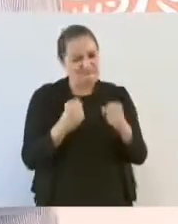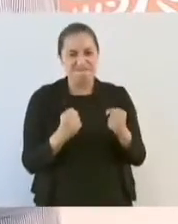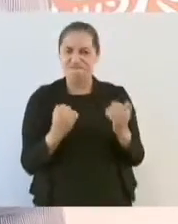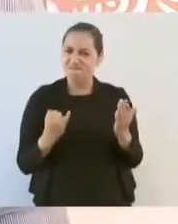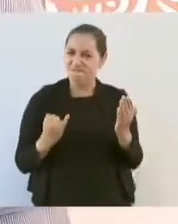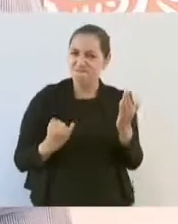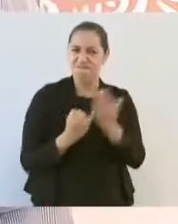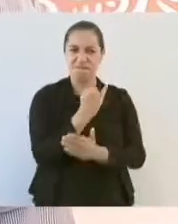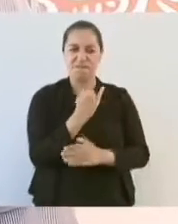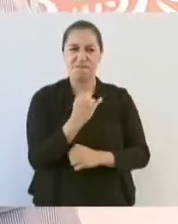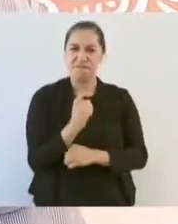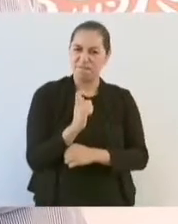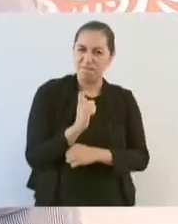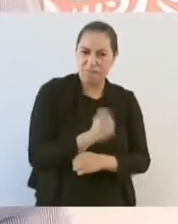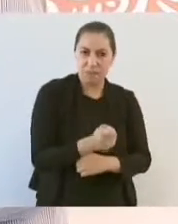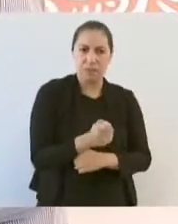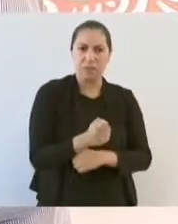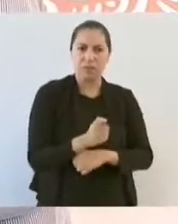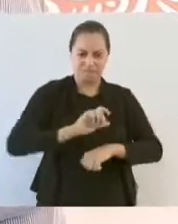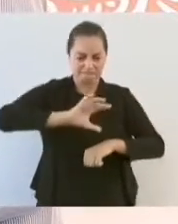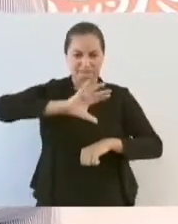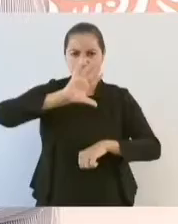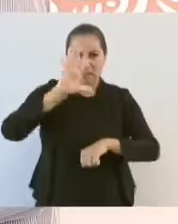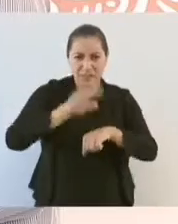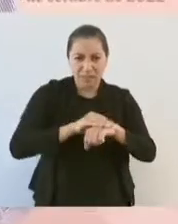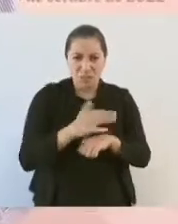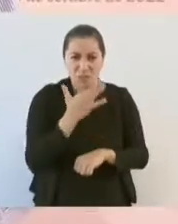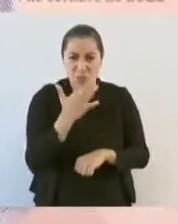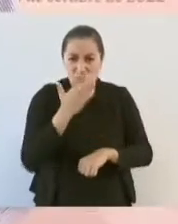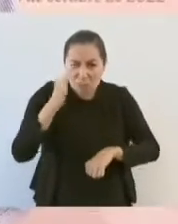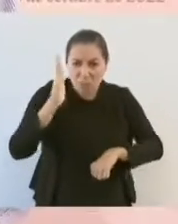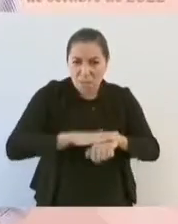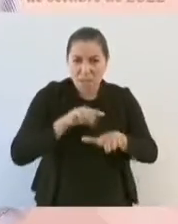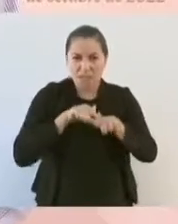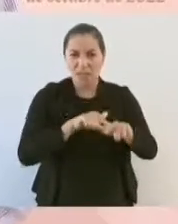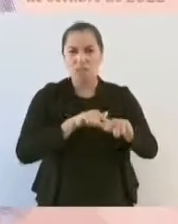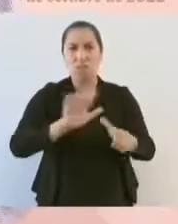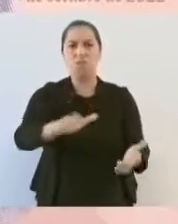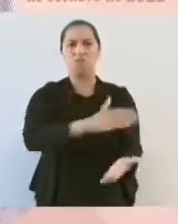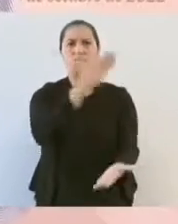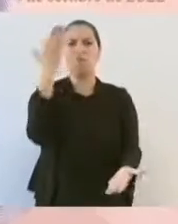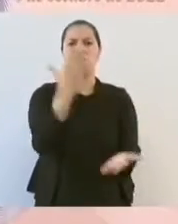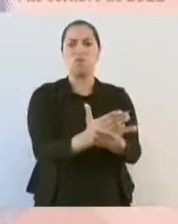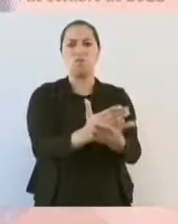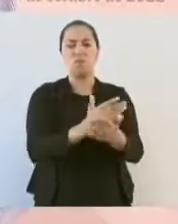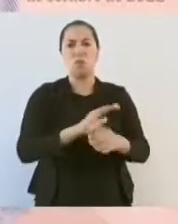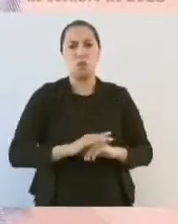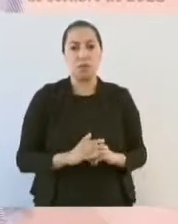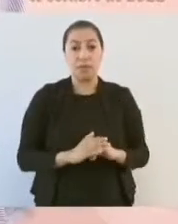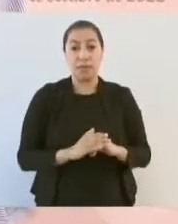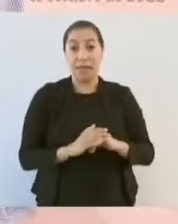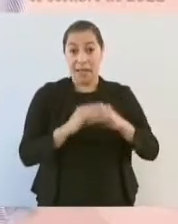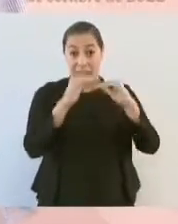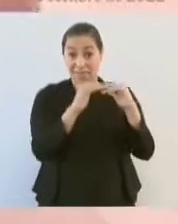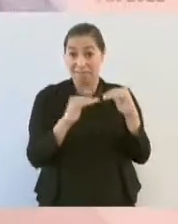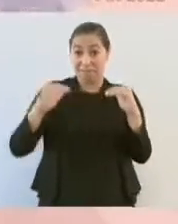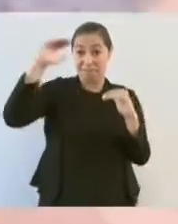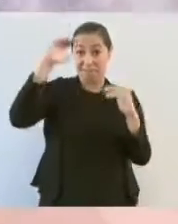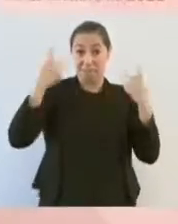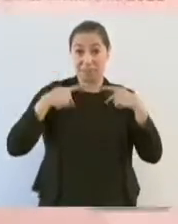es no permitir la corrupción de arriba hacia abajo